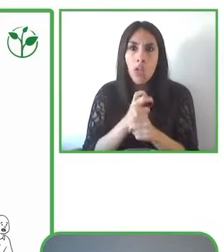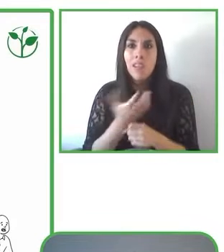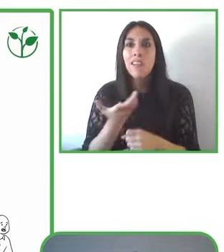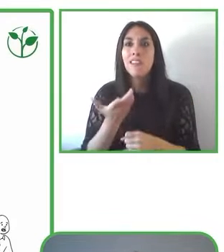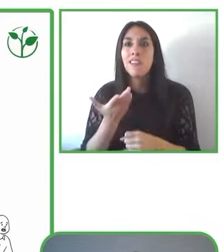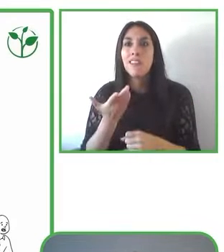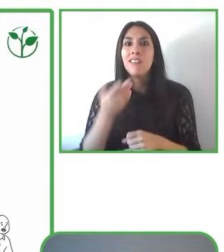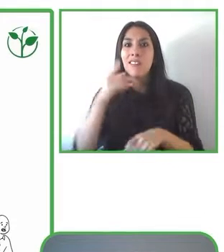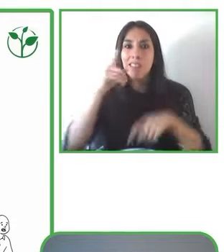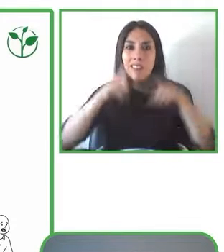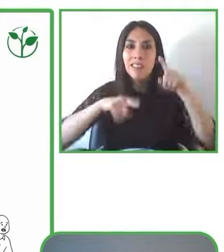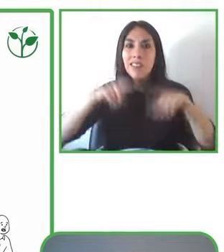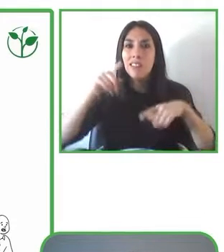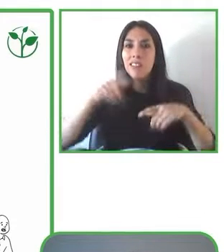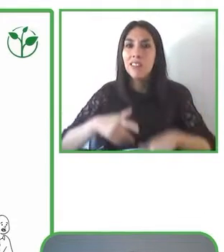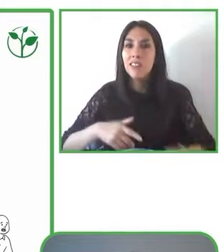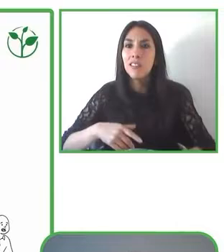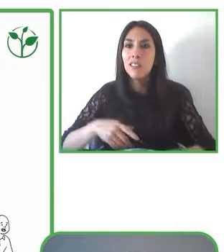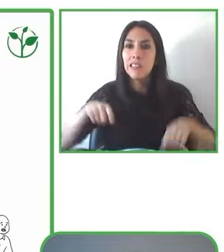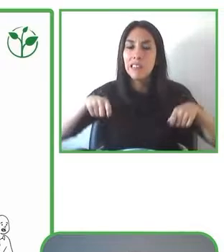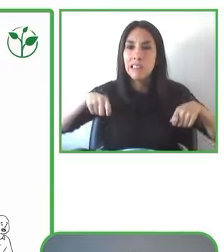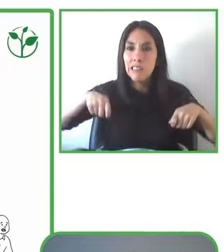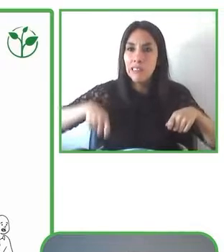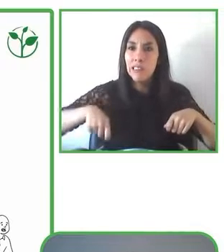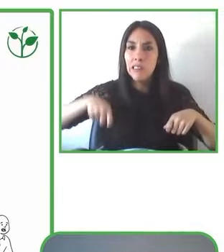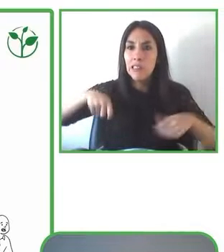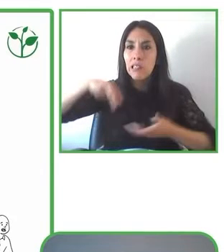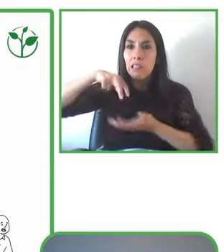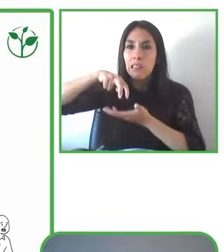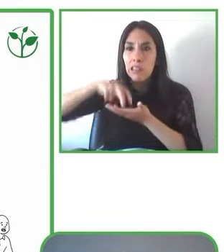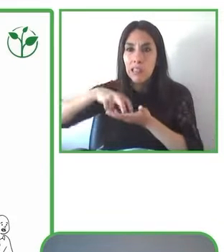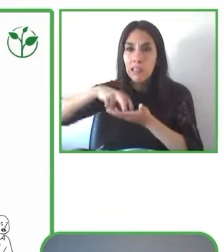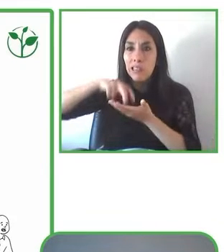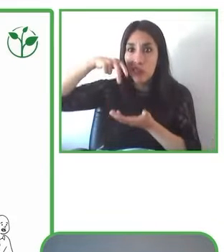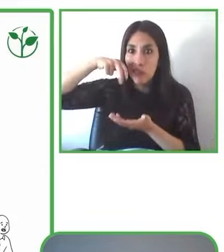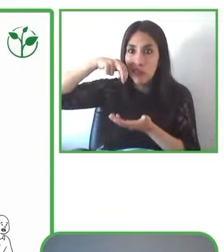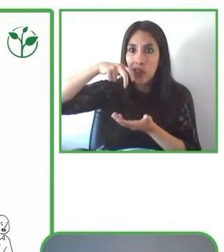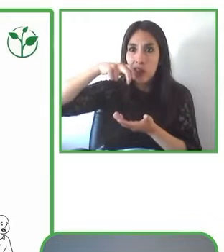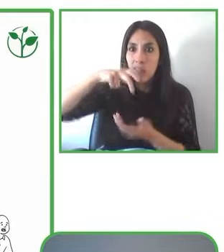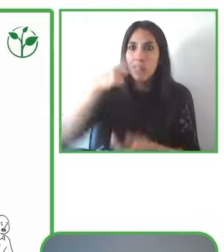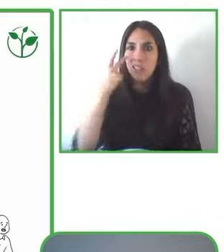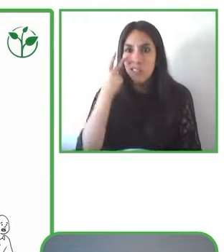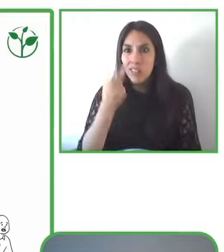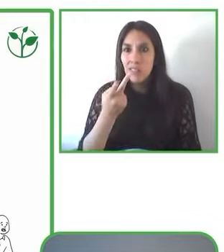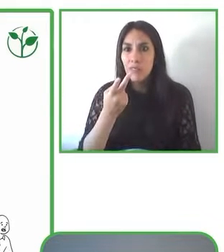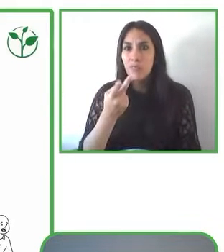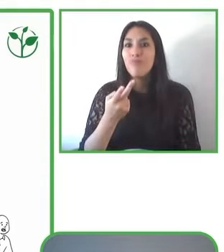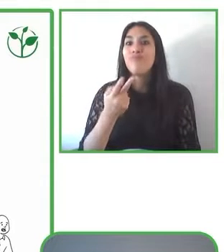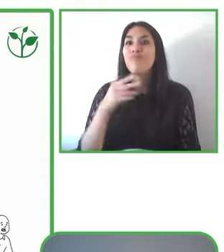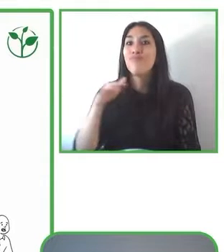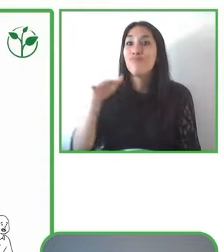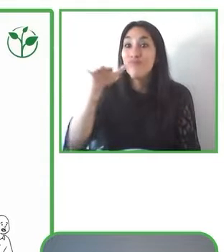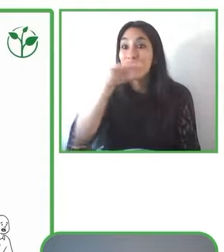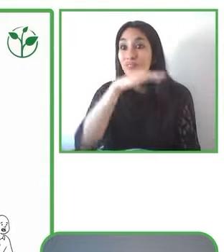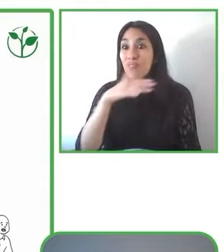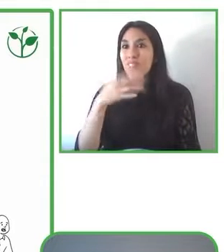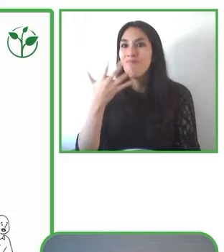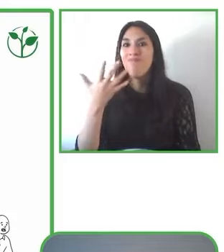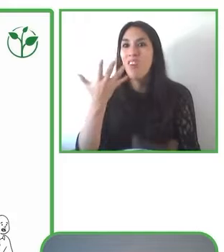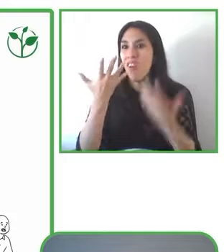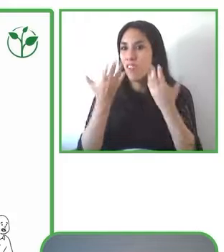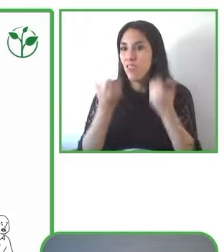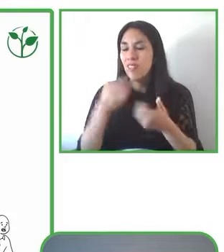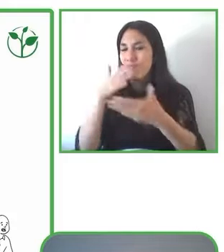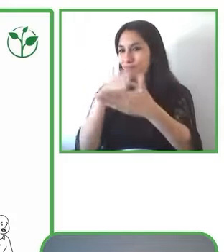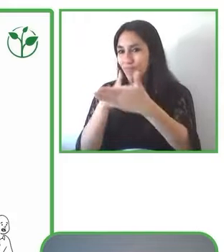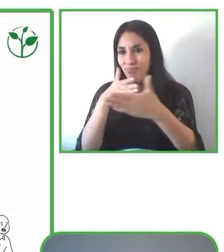podemos encontrar que hay verdaderamente barreras entre el acceso al transporte, y